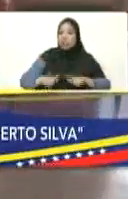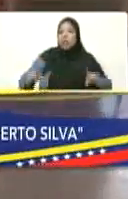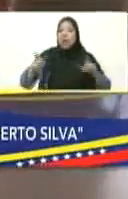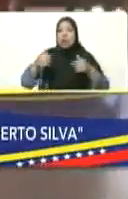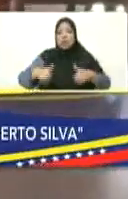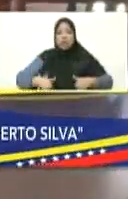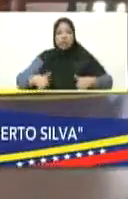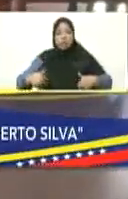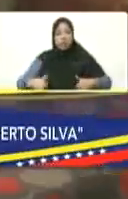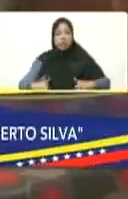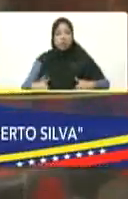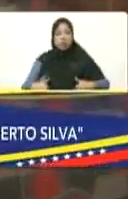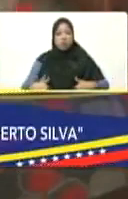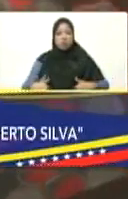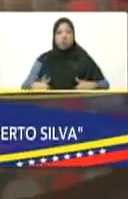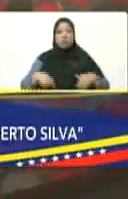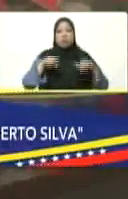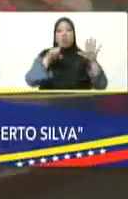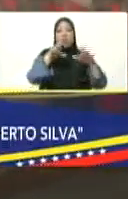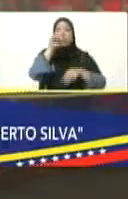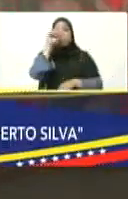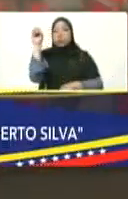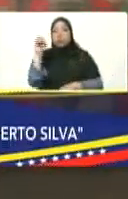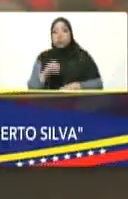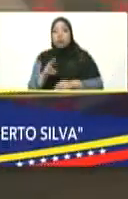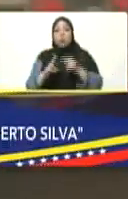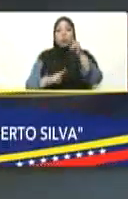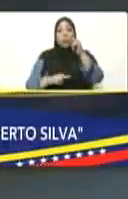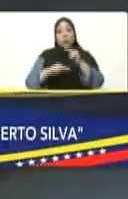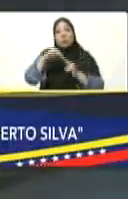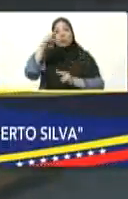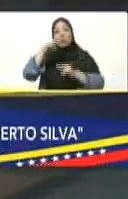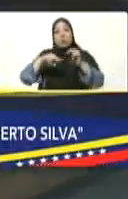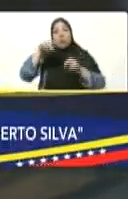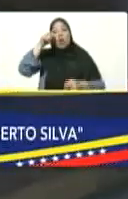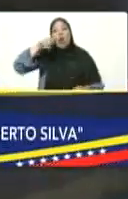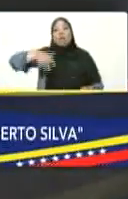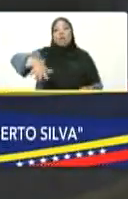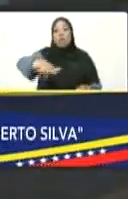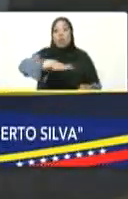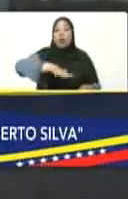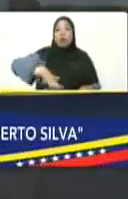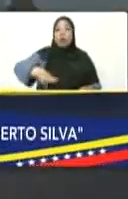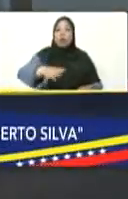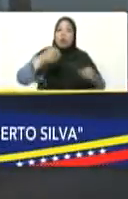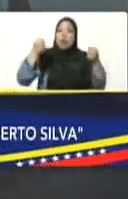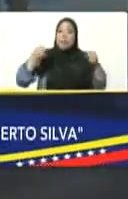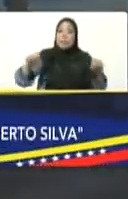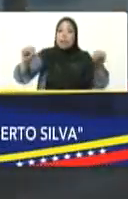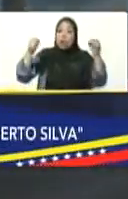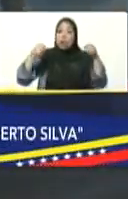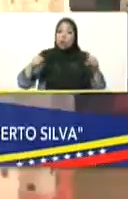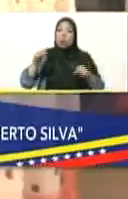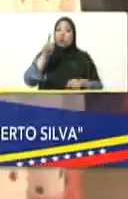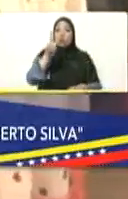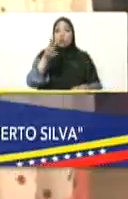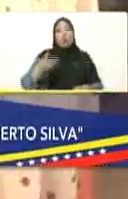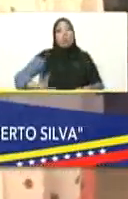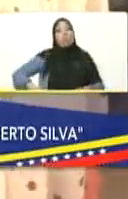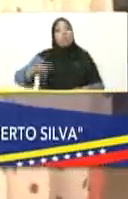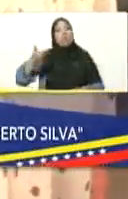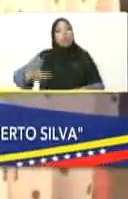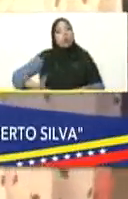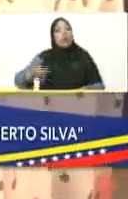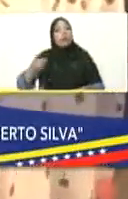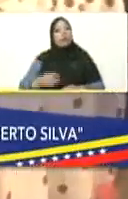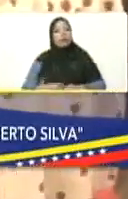dificultades bueno el 60% lo ha construido el poder popular en base a dos palabras muy clave que